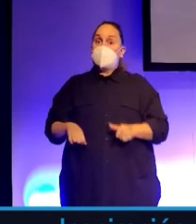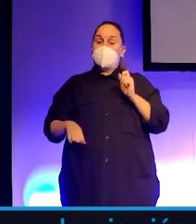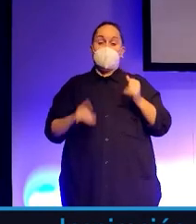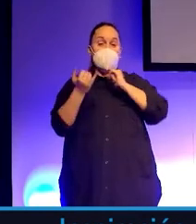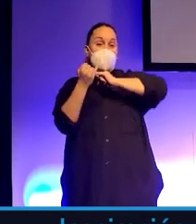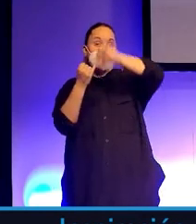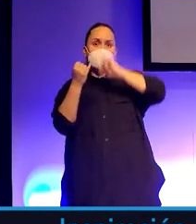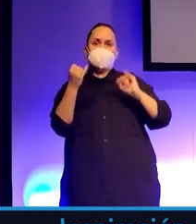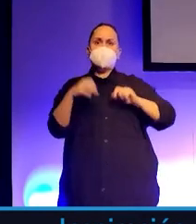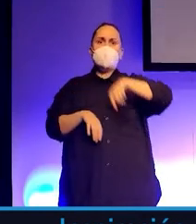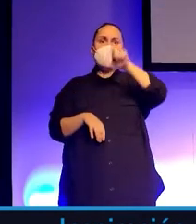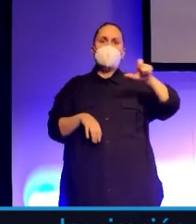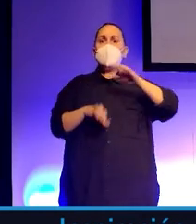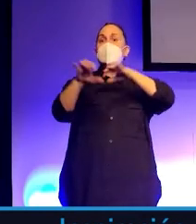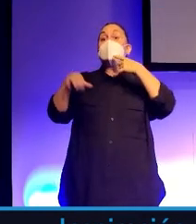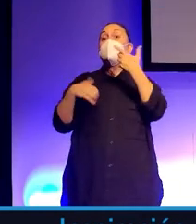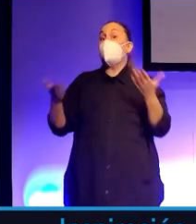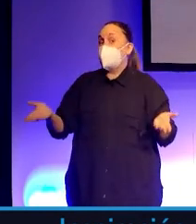crisis, ¿qué dice la mayoría de la población?